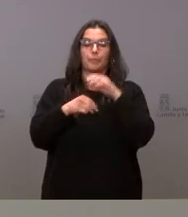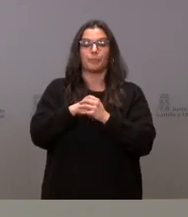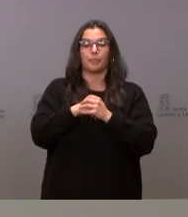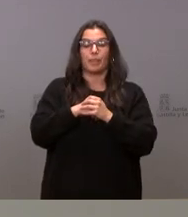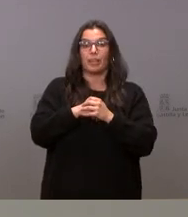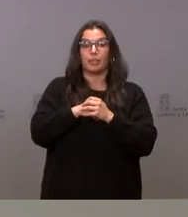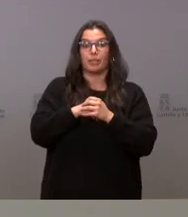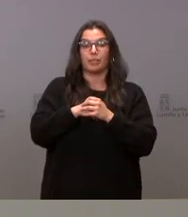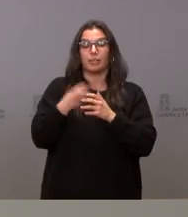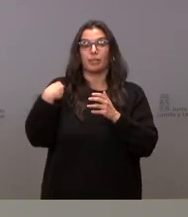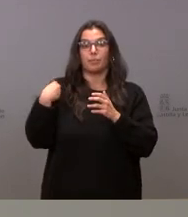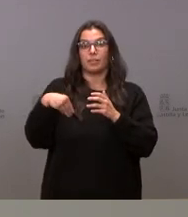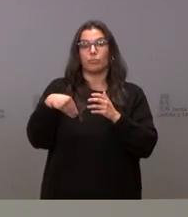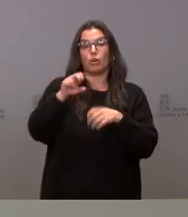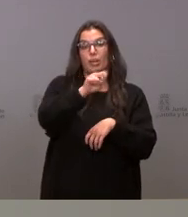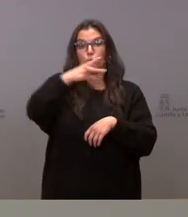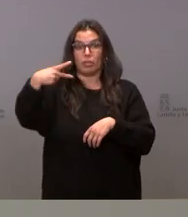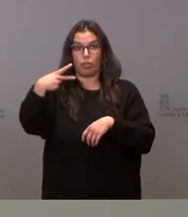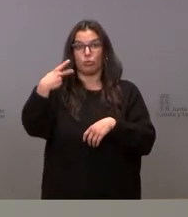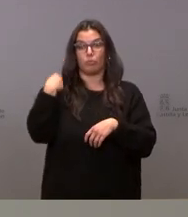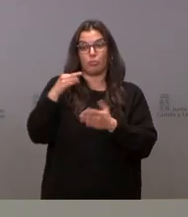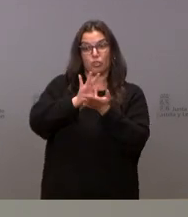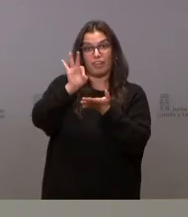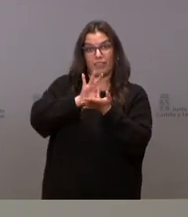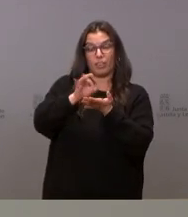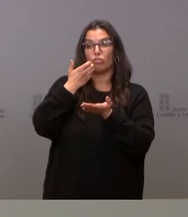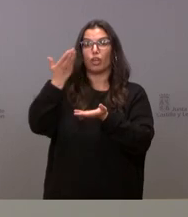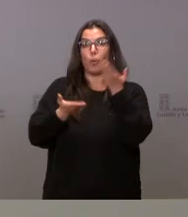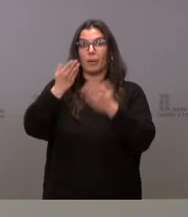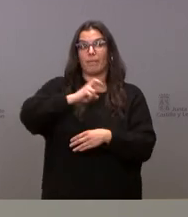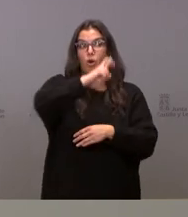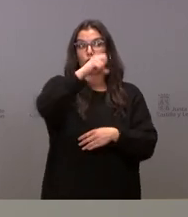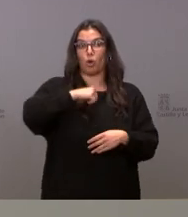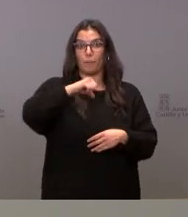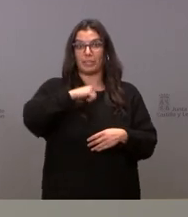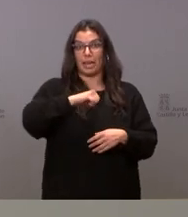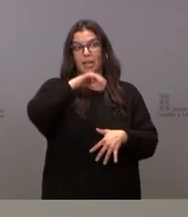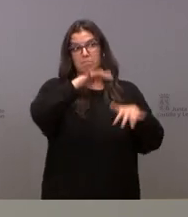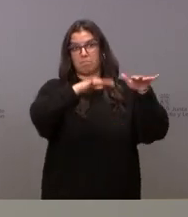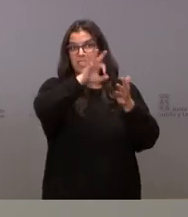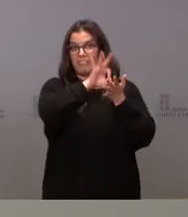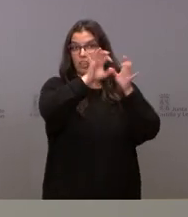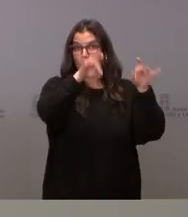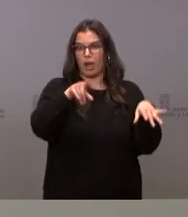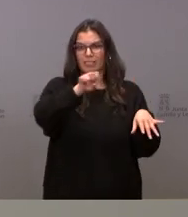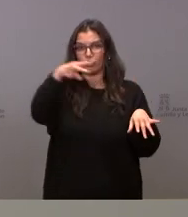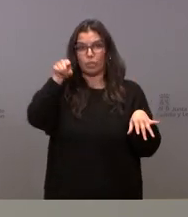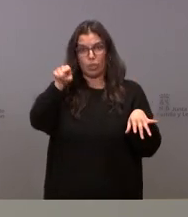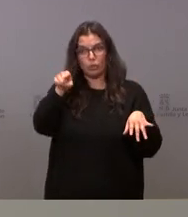indicadores de desempeño de ese servicio comparado con otros hospitales que tienen el mismo servicio pues estaba